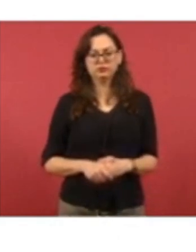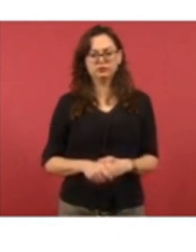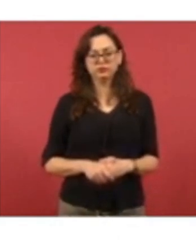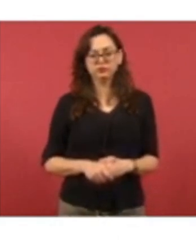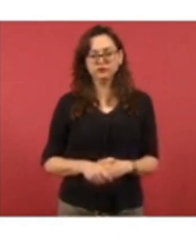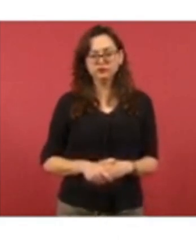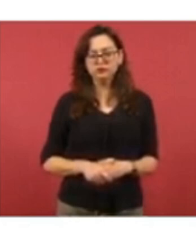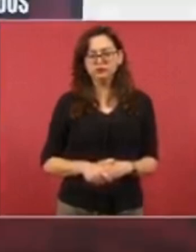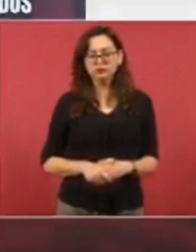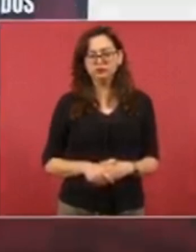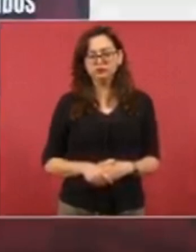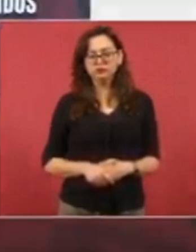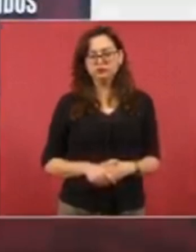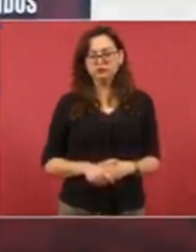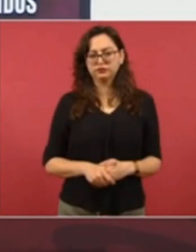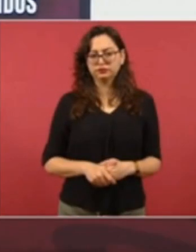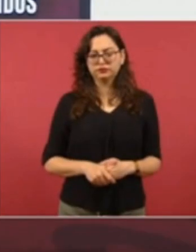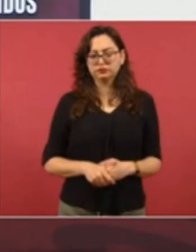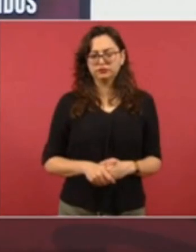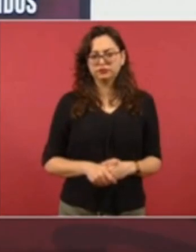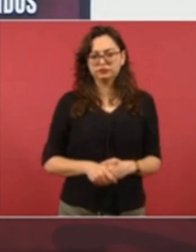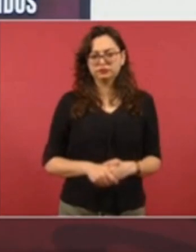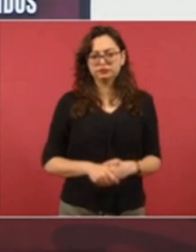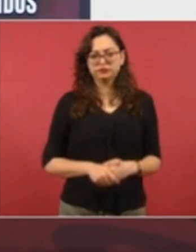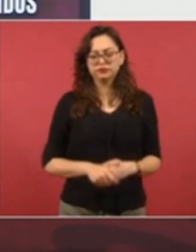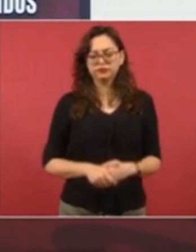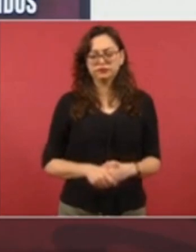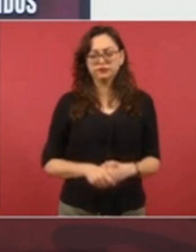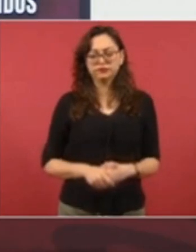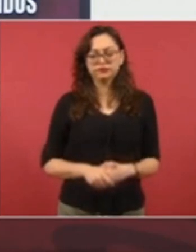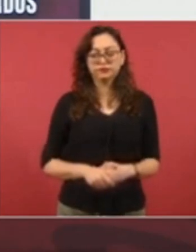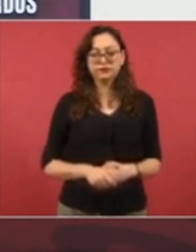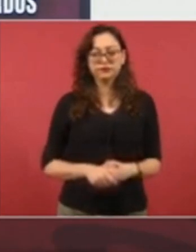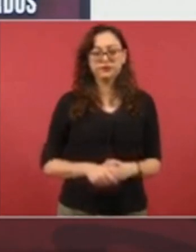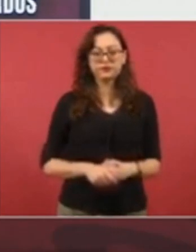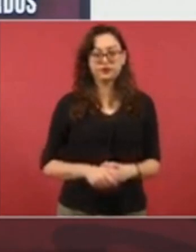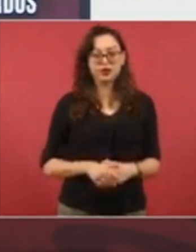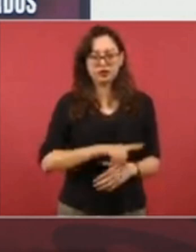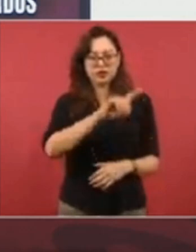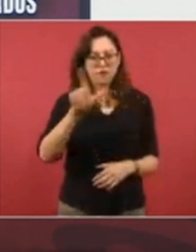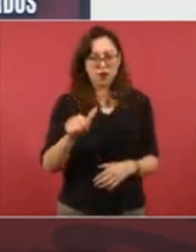esto, no sé si hubo un comentario ahí,